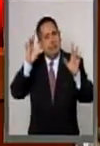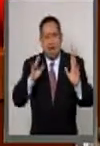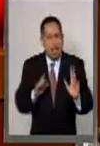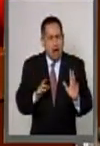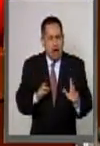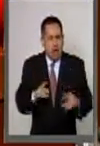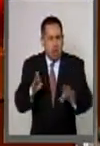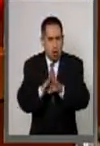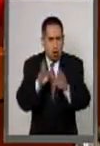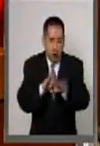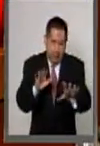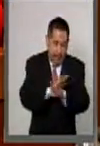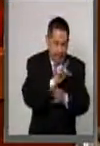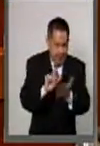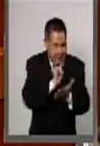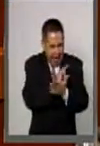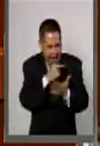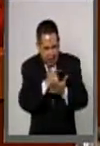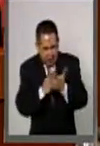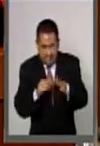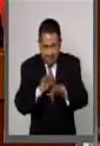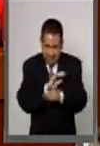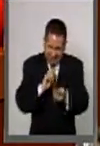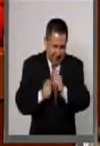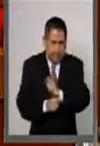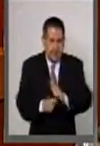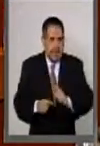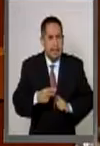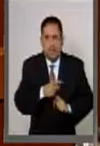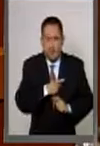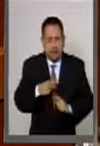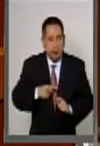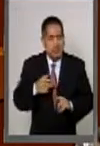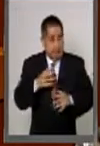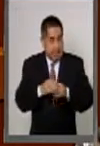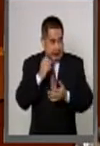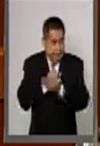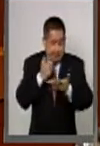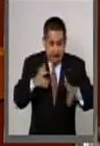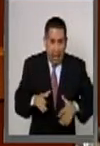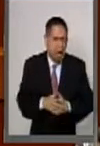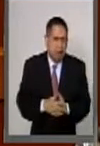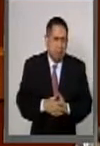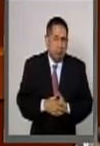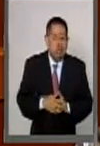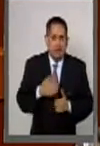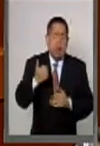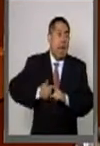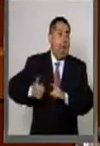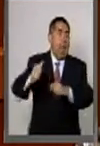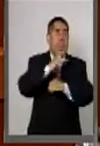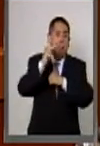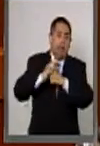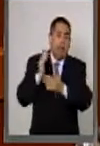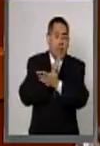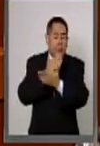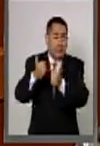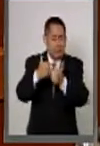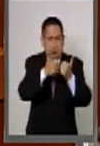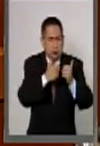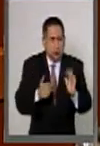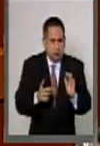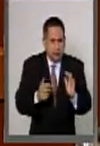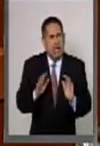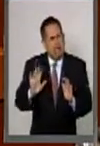llámense reformas estructurales o de gran calado. Tampoco es una lucha que corresponda a cada país. Si bien cada